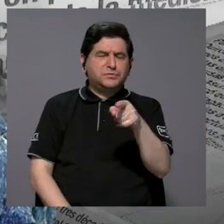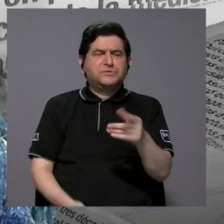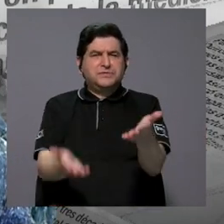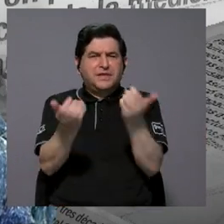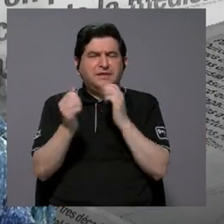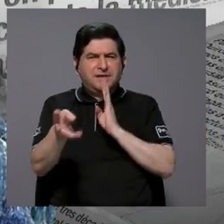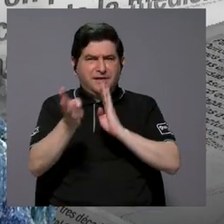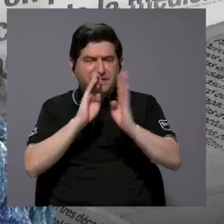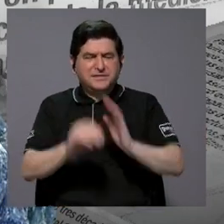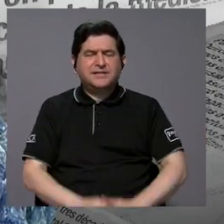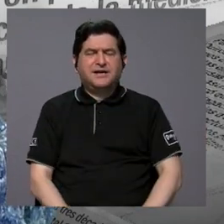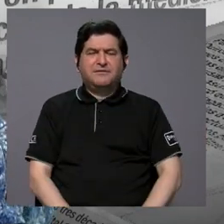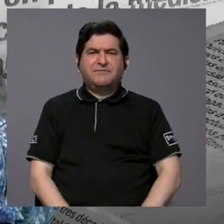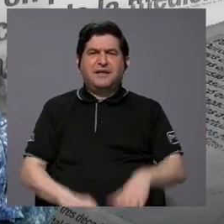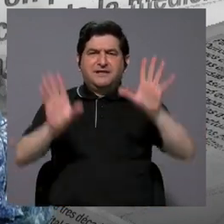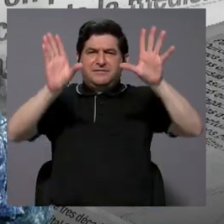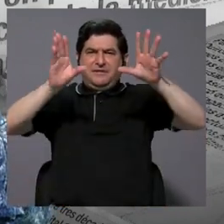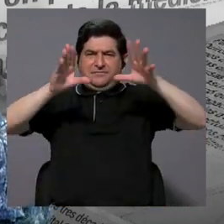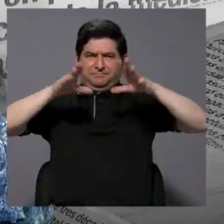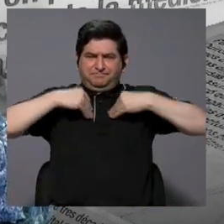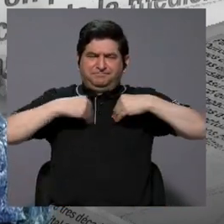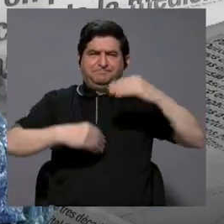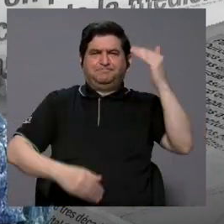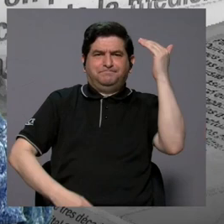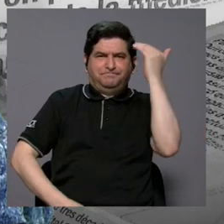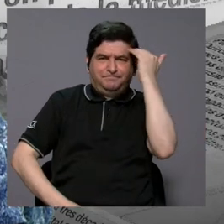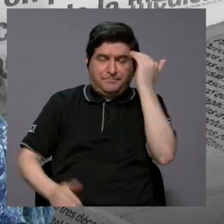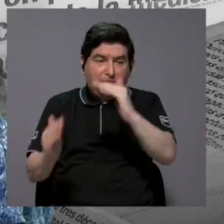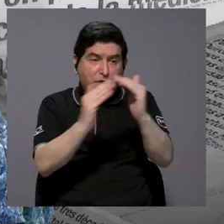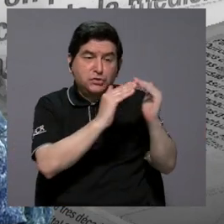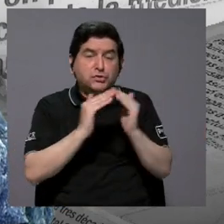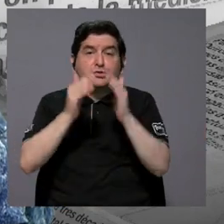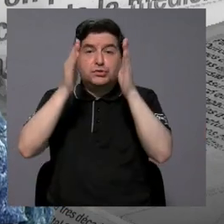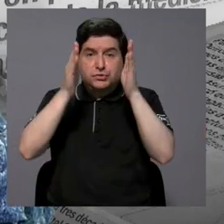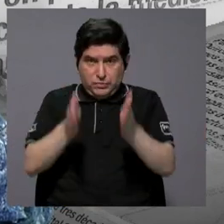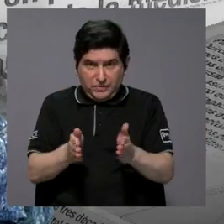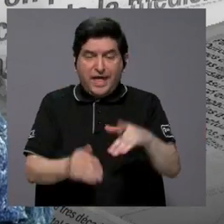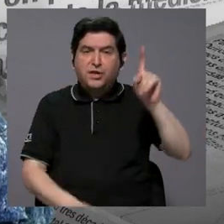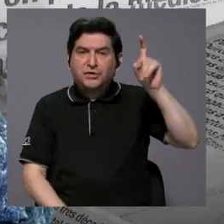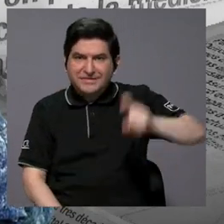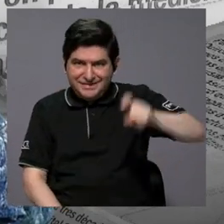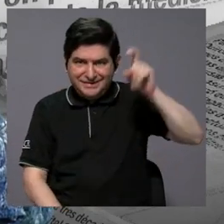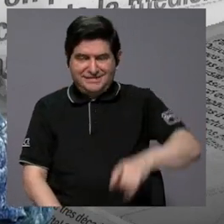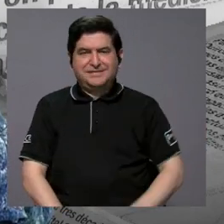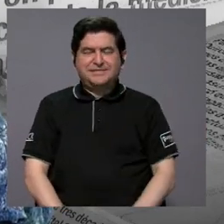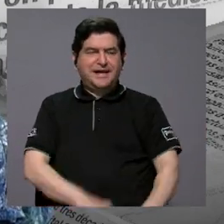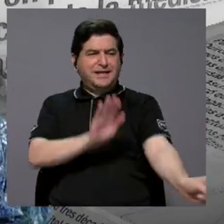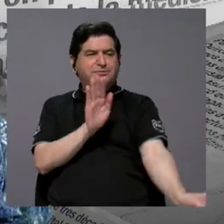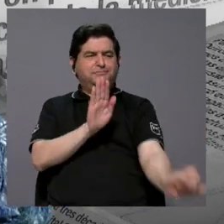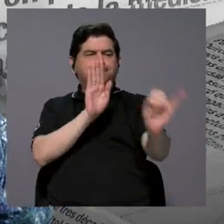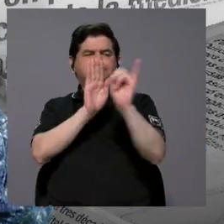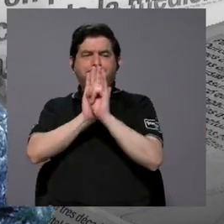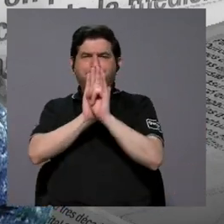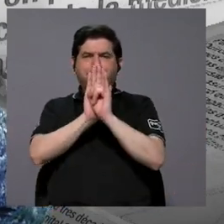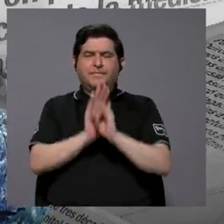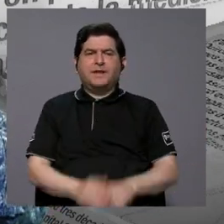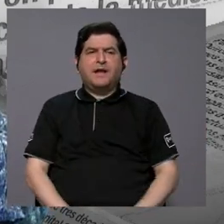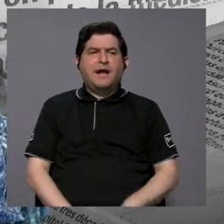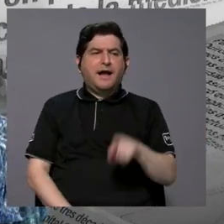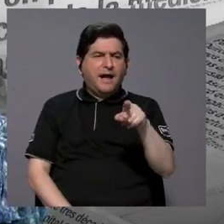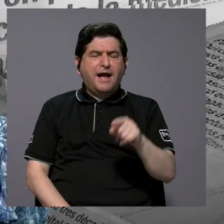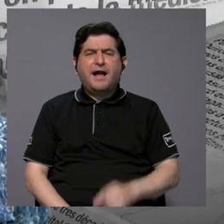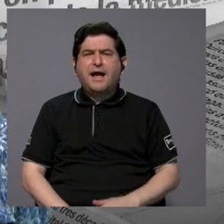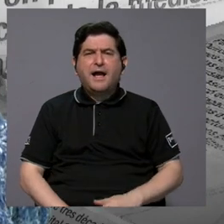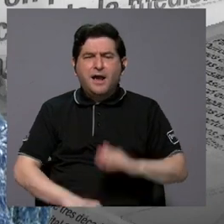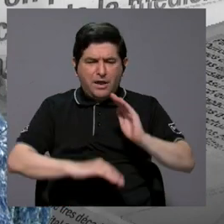sobre la apropiación del conocimiento, cómo la ciudadanía tiene que verse identificada, crear esa